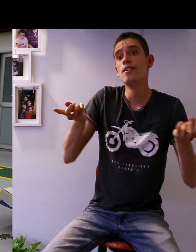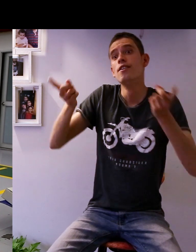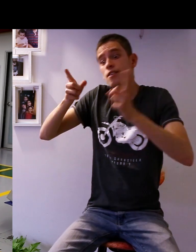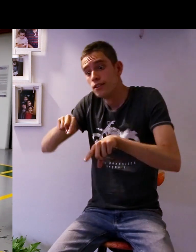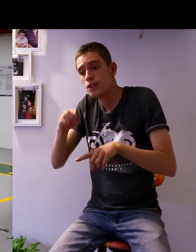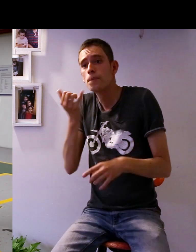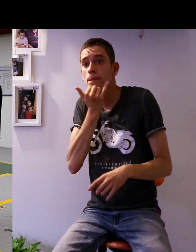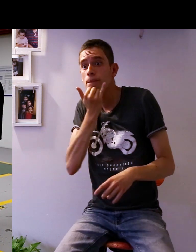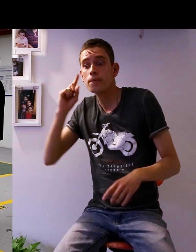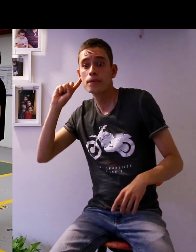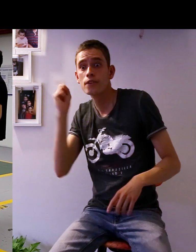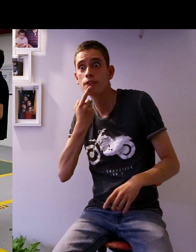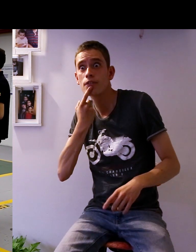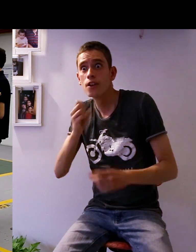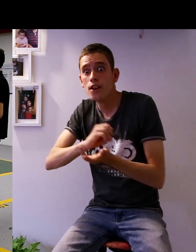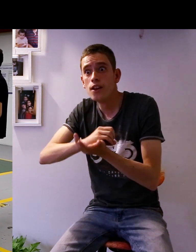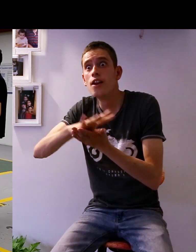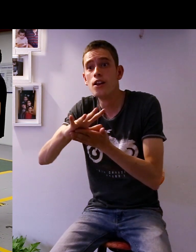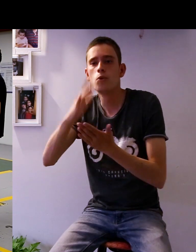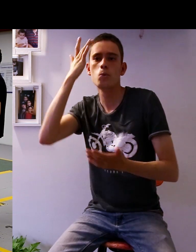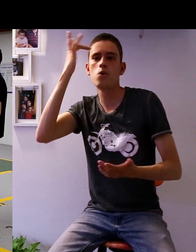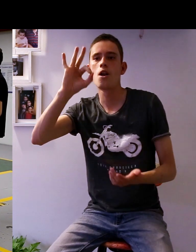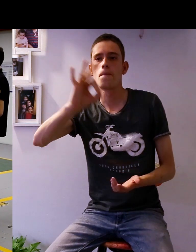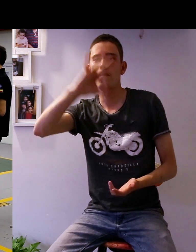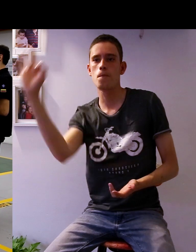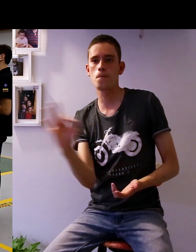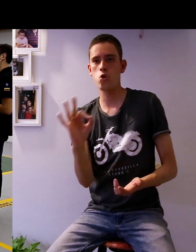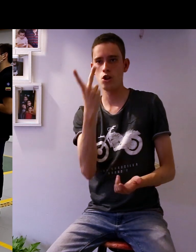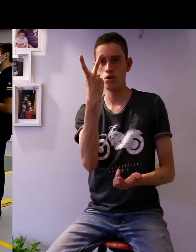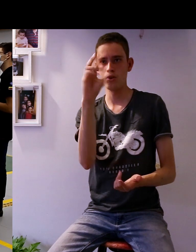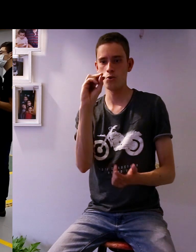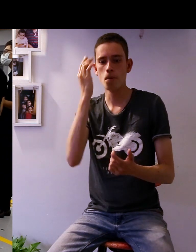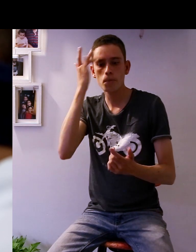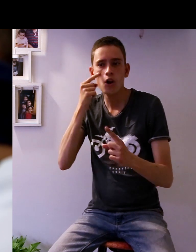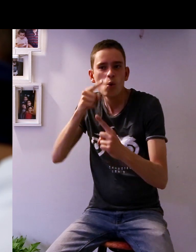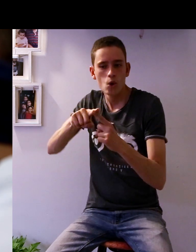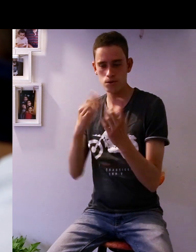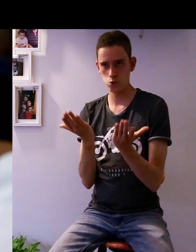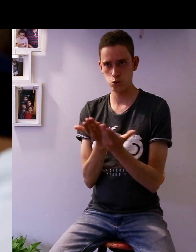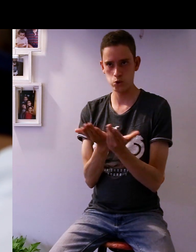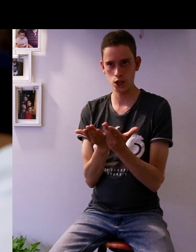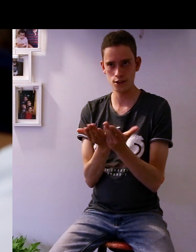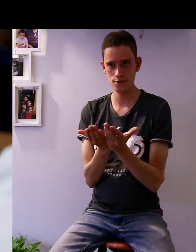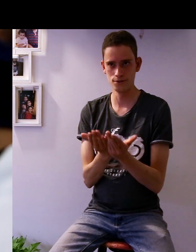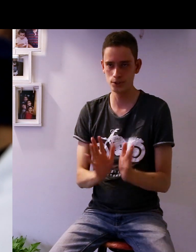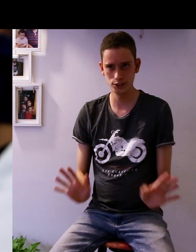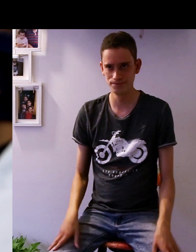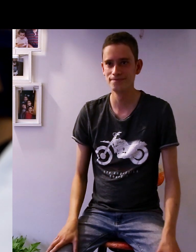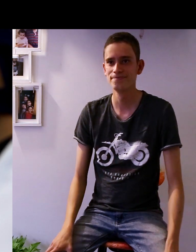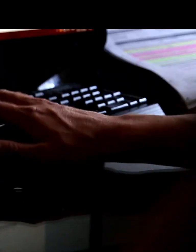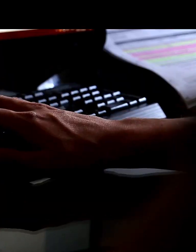mecánica. Adicionalmente, los estudiantes sordos hemos sido beneficiados con un 20% de descuento